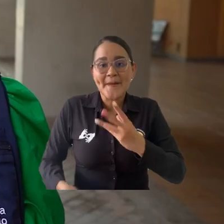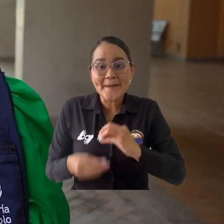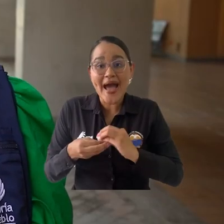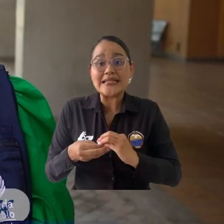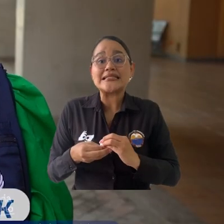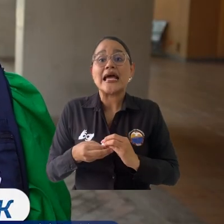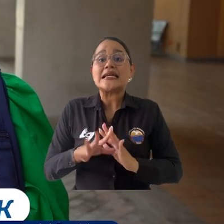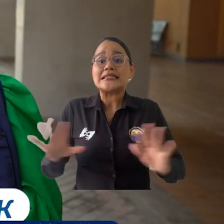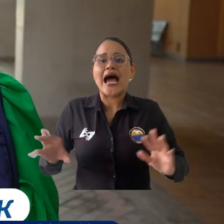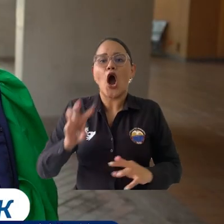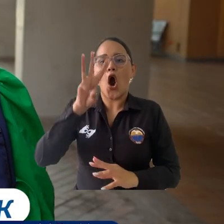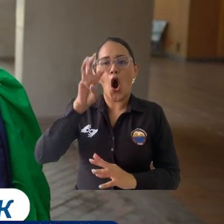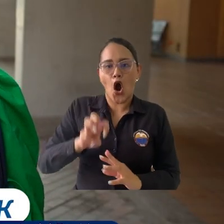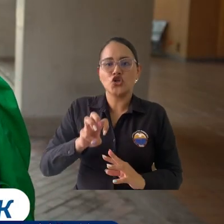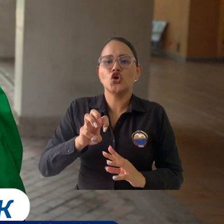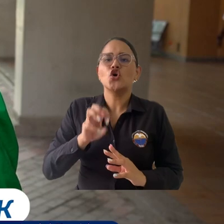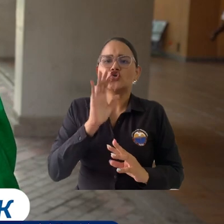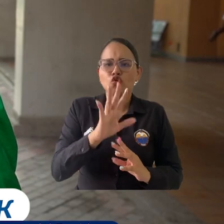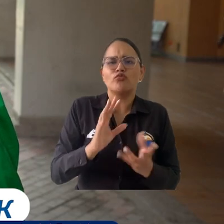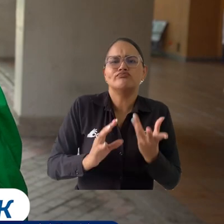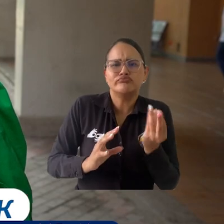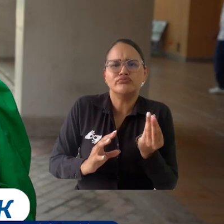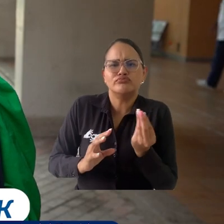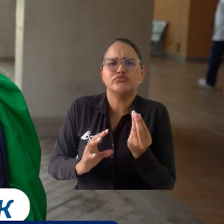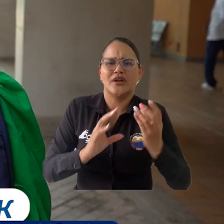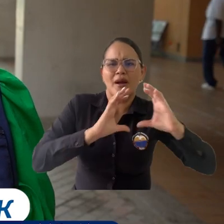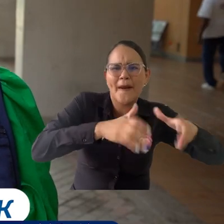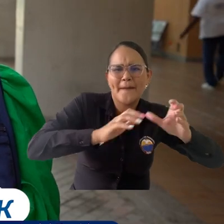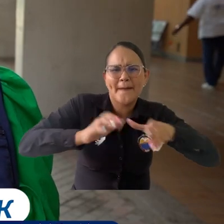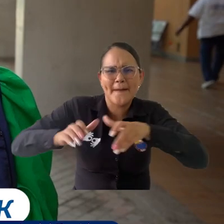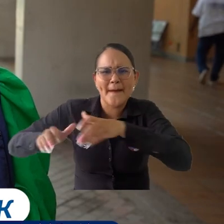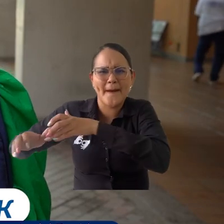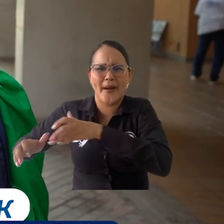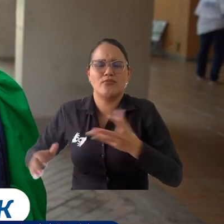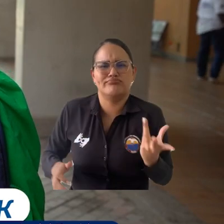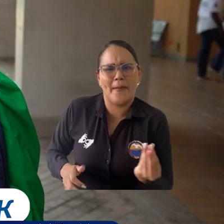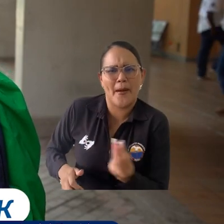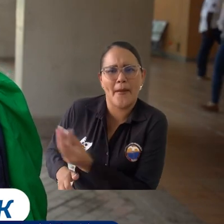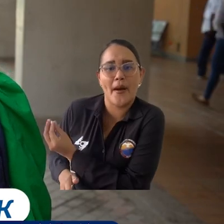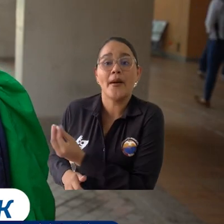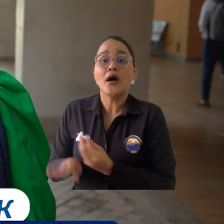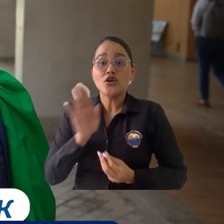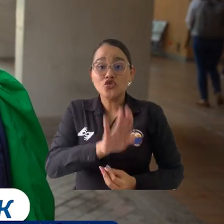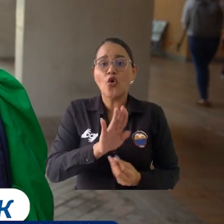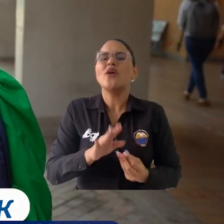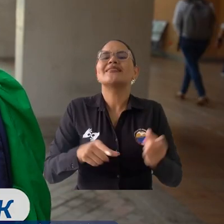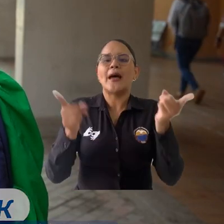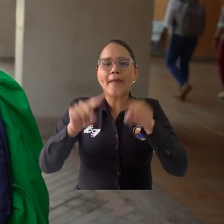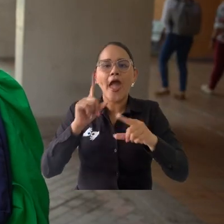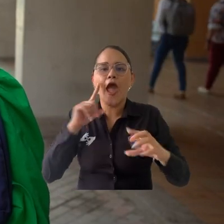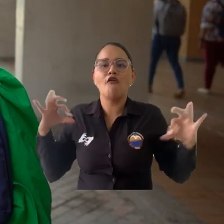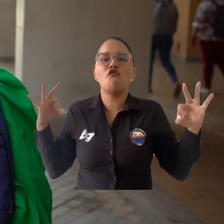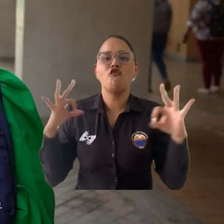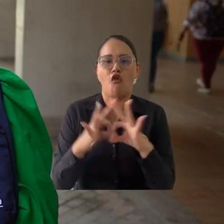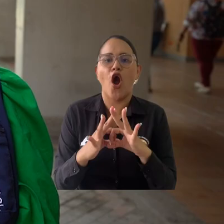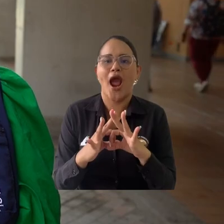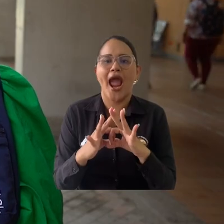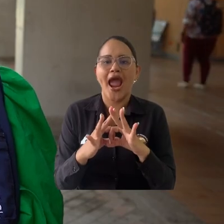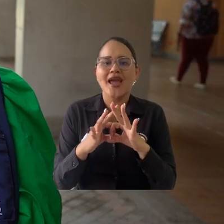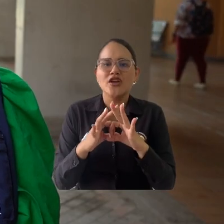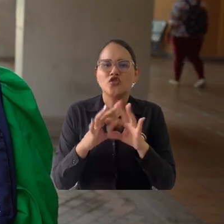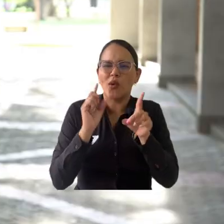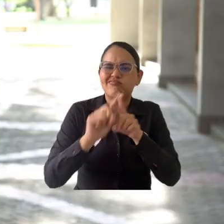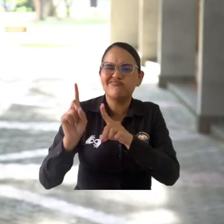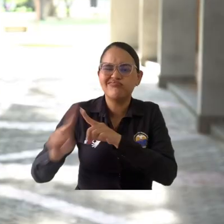Además de los ocho módulos, la Universidad del Magdalena se ha encargado de uno de ellos que es el enfoque diferencial y de